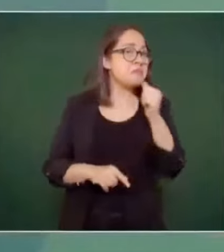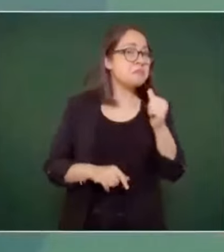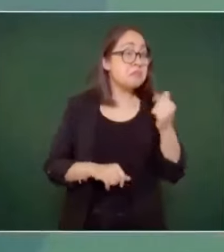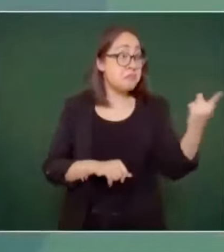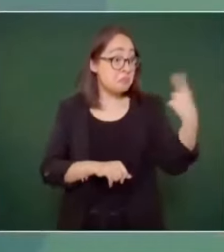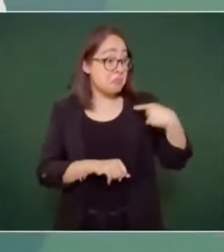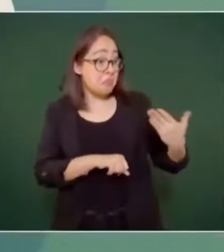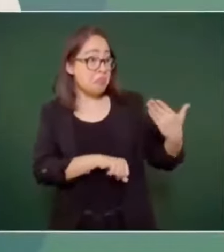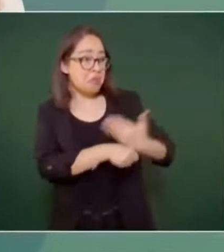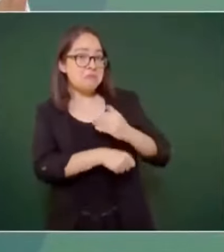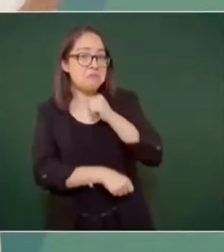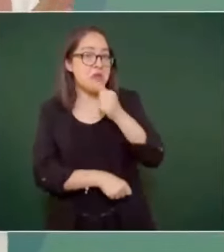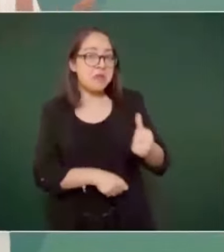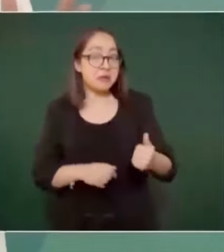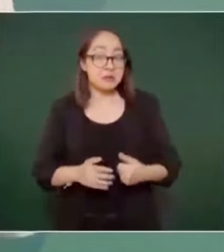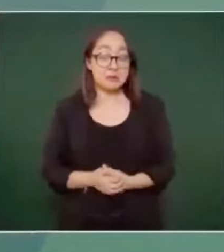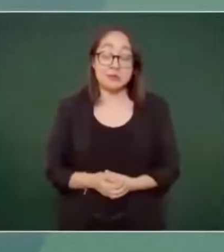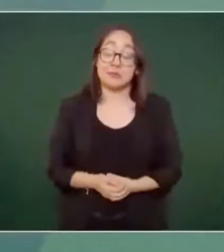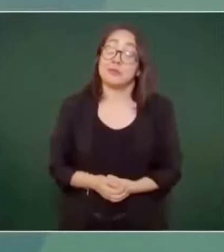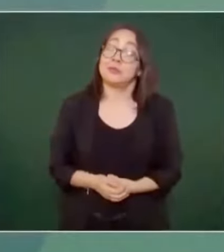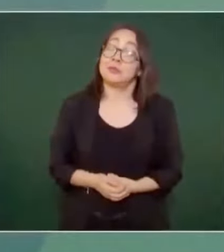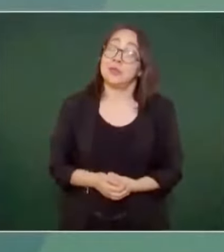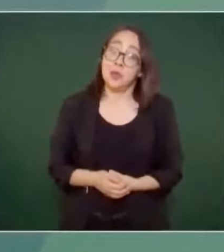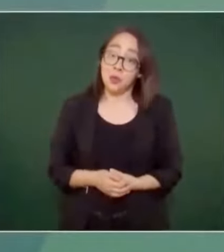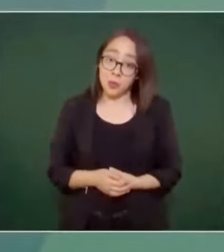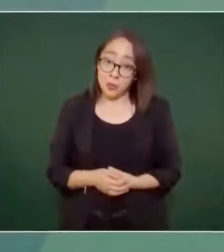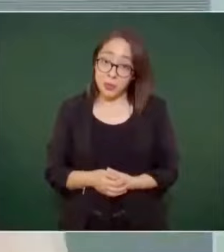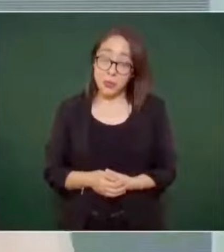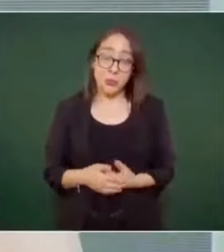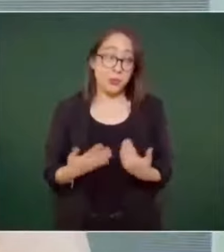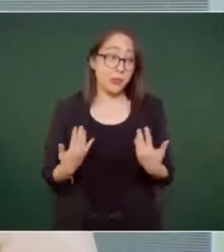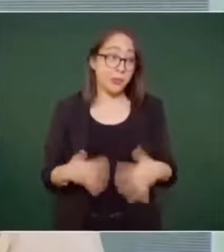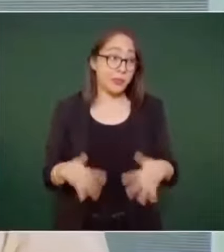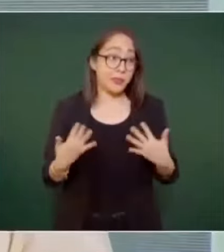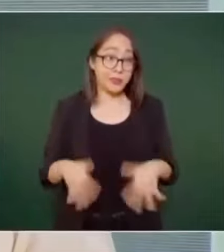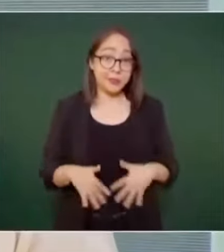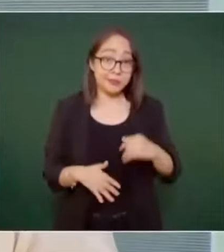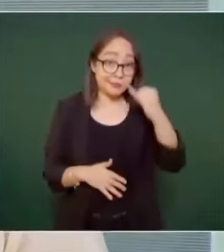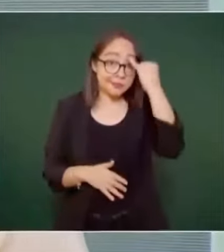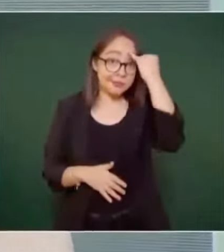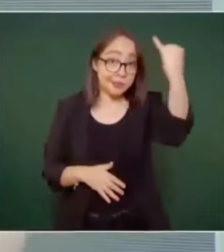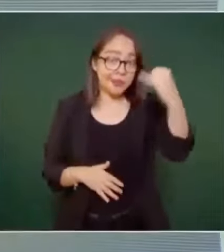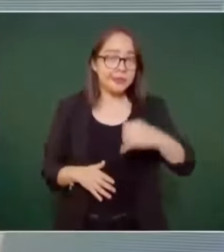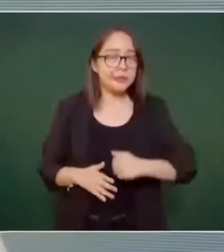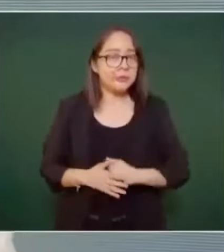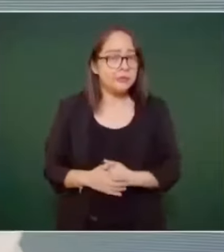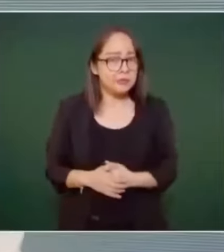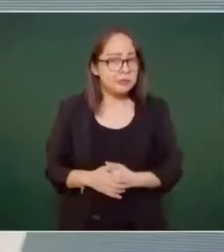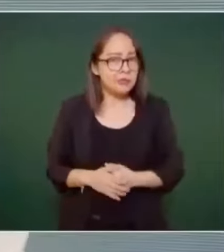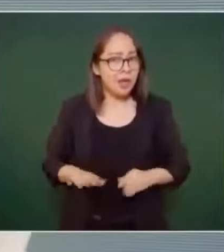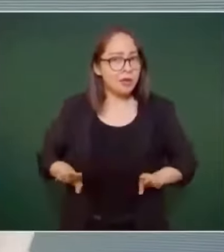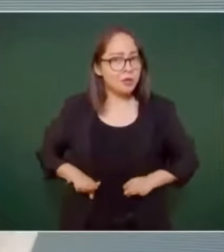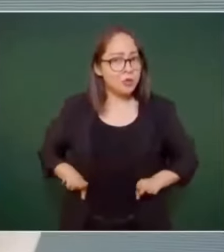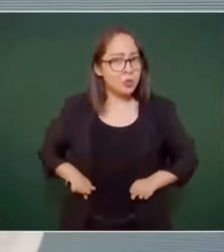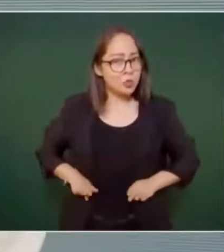Fíjense lo tendencioso de la actitud